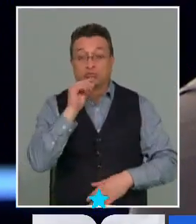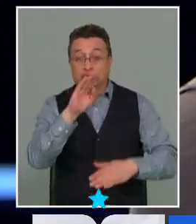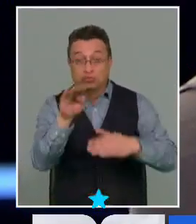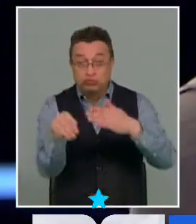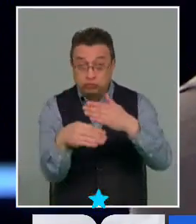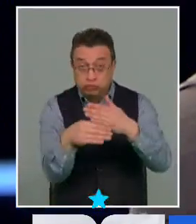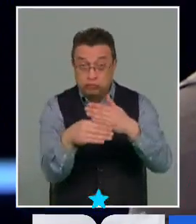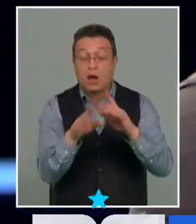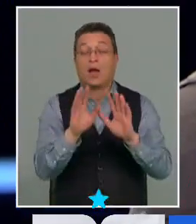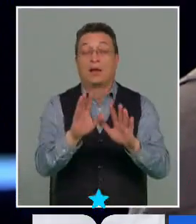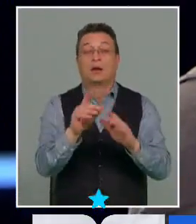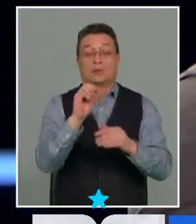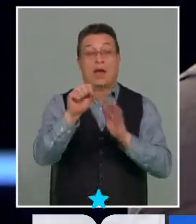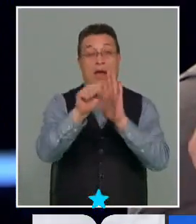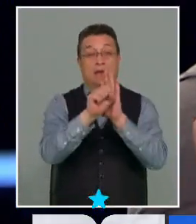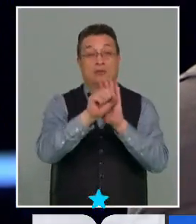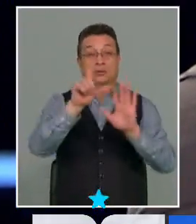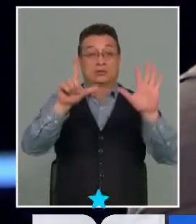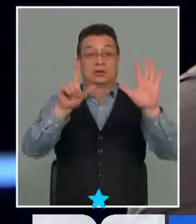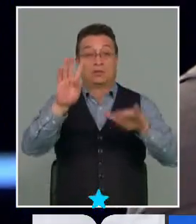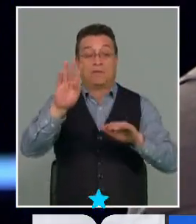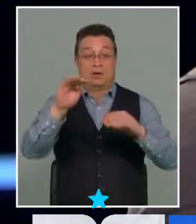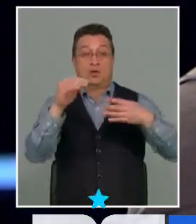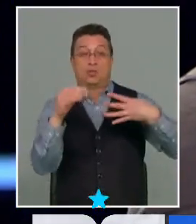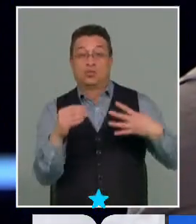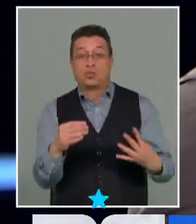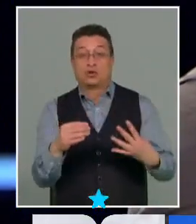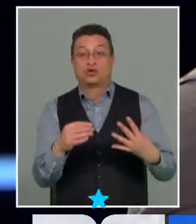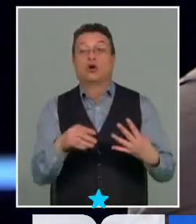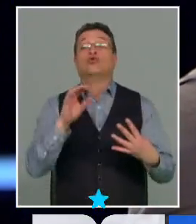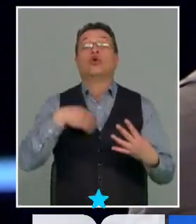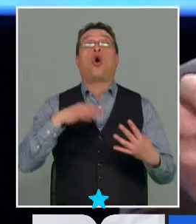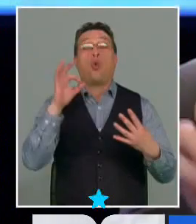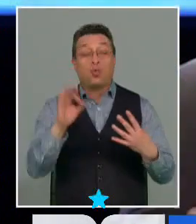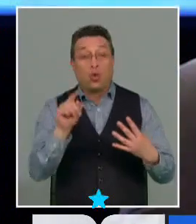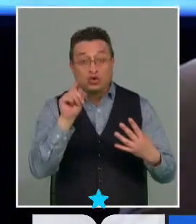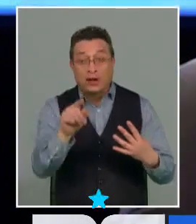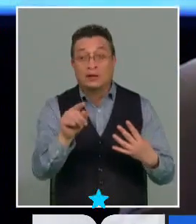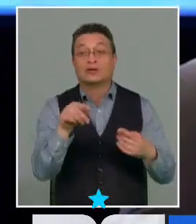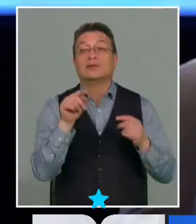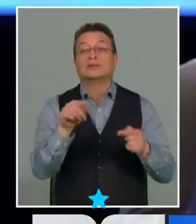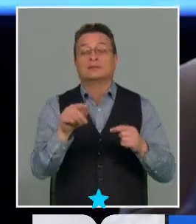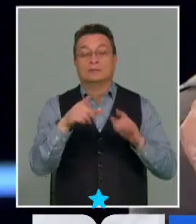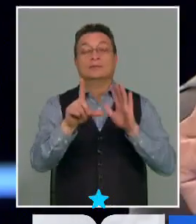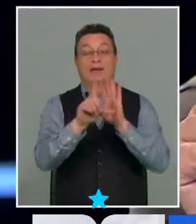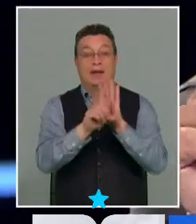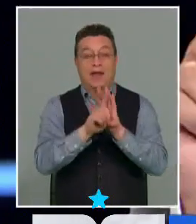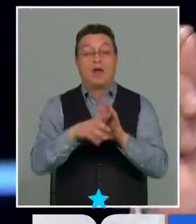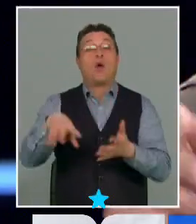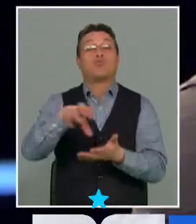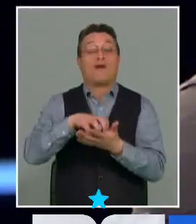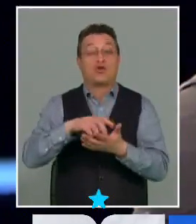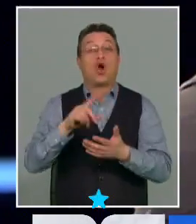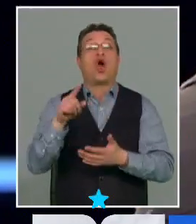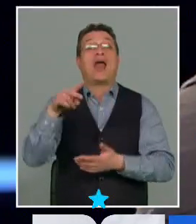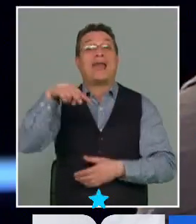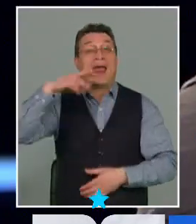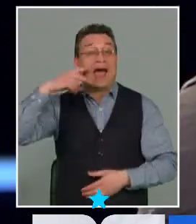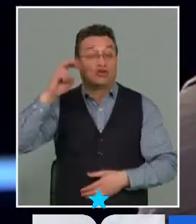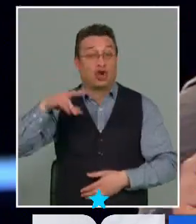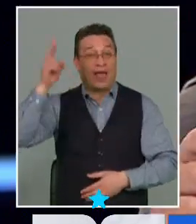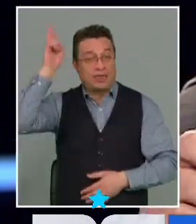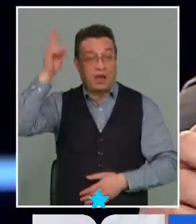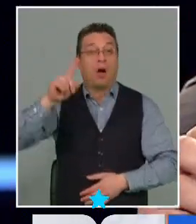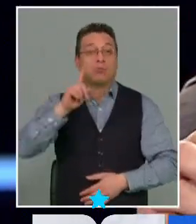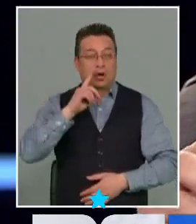ejemplo, en el artículo 79, inciso 4, dice, conforme a la constitución de la ley, los pueblos y naciones indígenas tienen derecho a